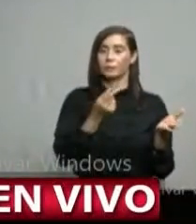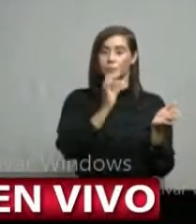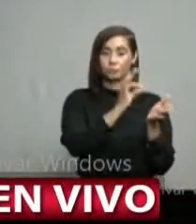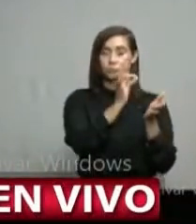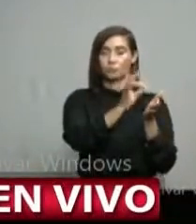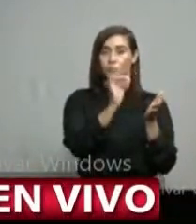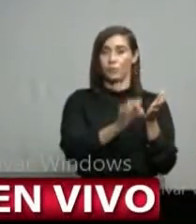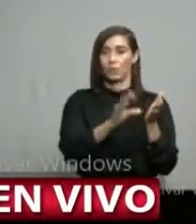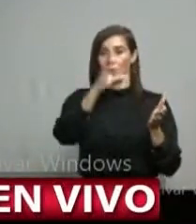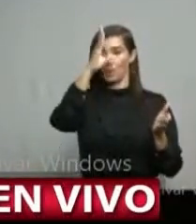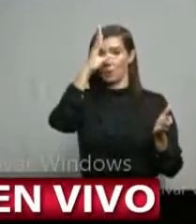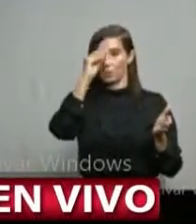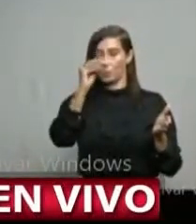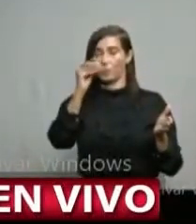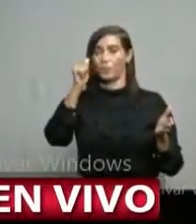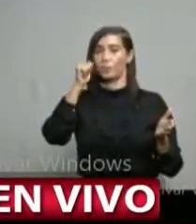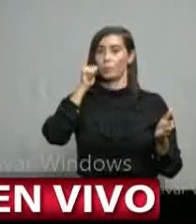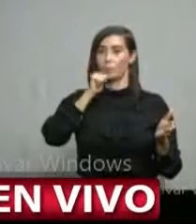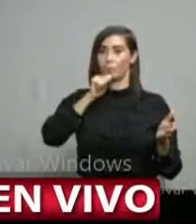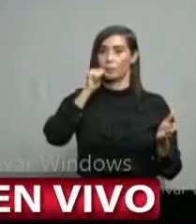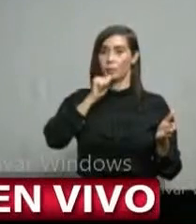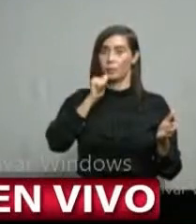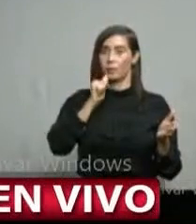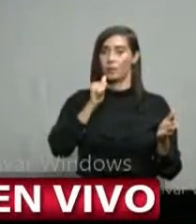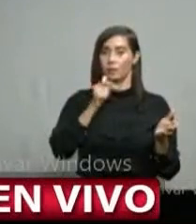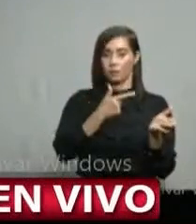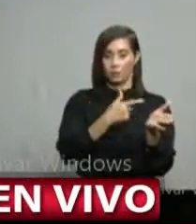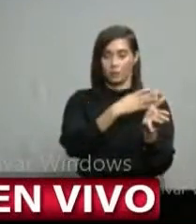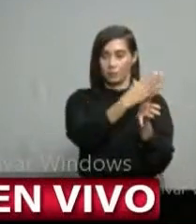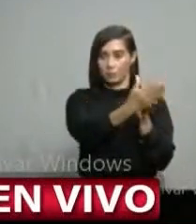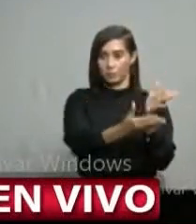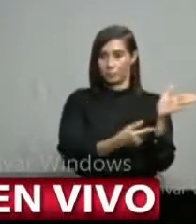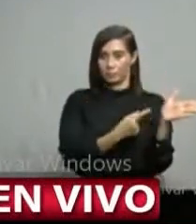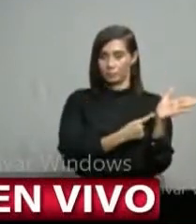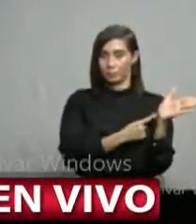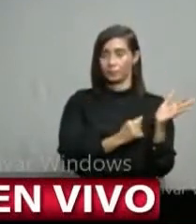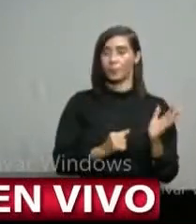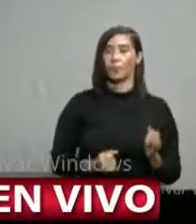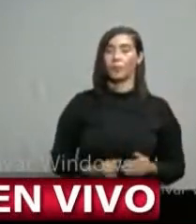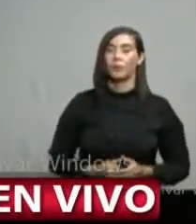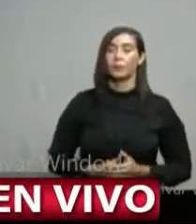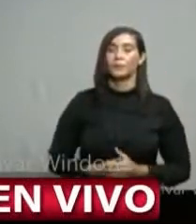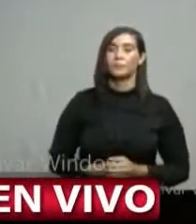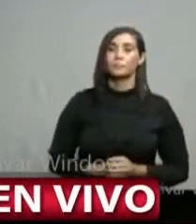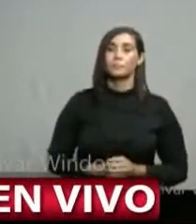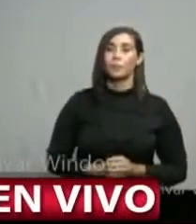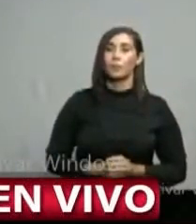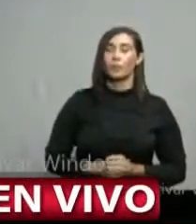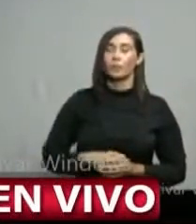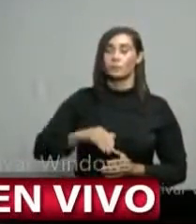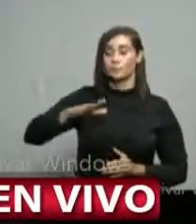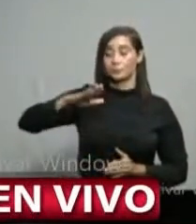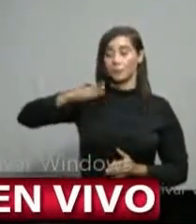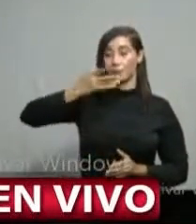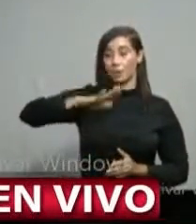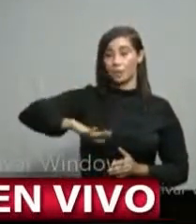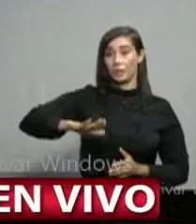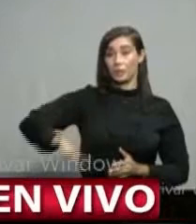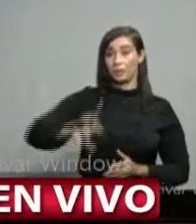masculinos y femeninos que dábamos en sentido general. Menores de un año